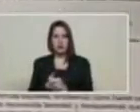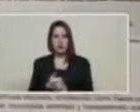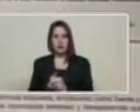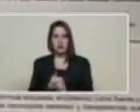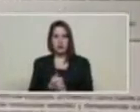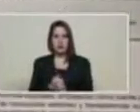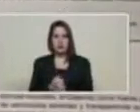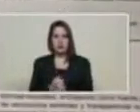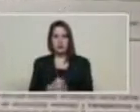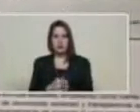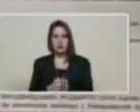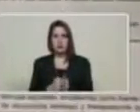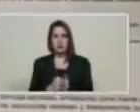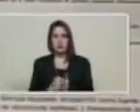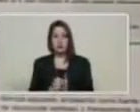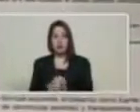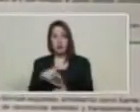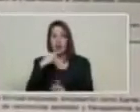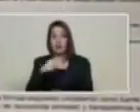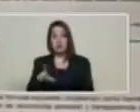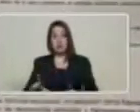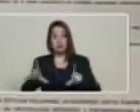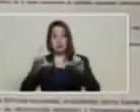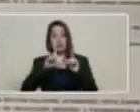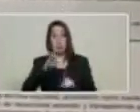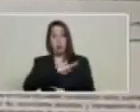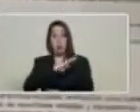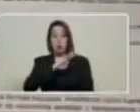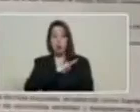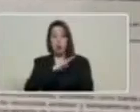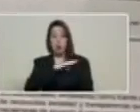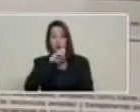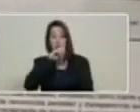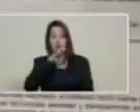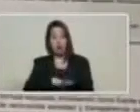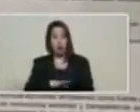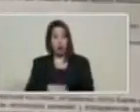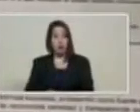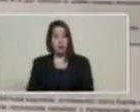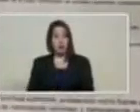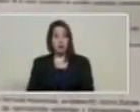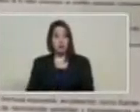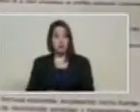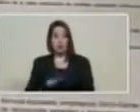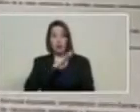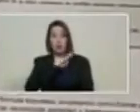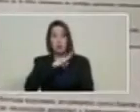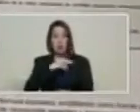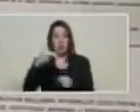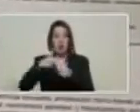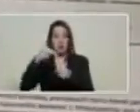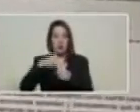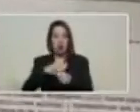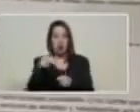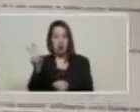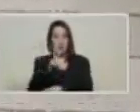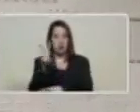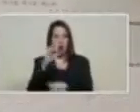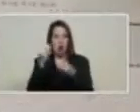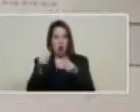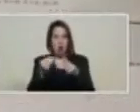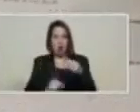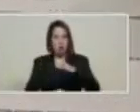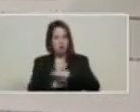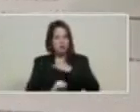certificado, material, concreto en el petróleo venezolano. Pero